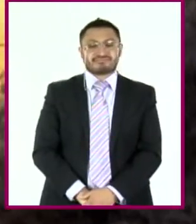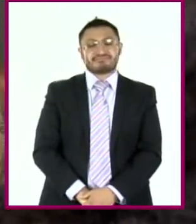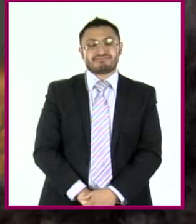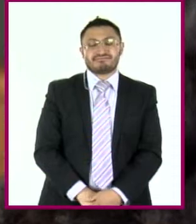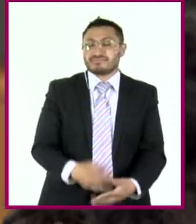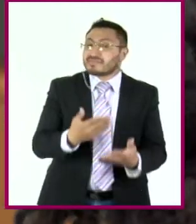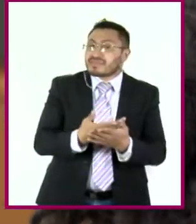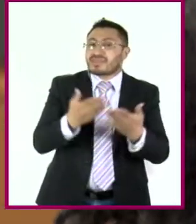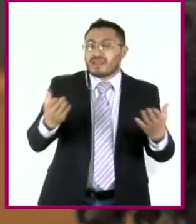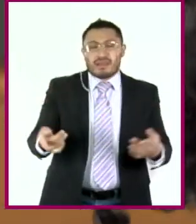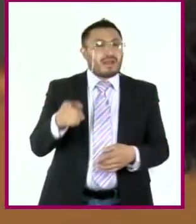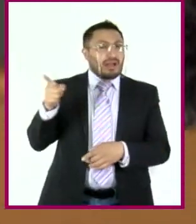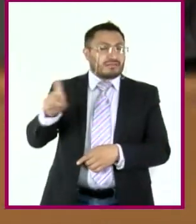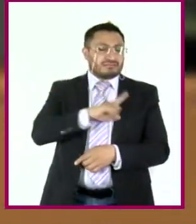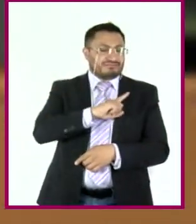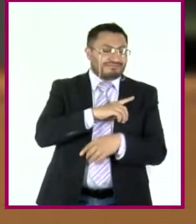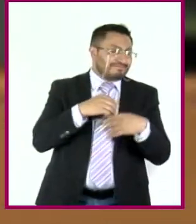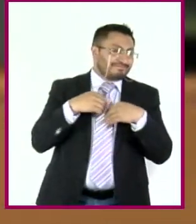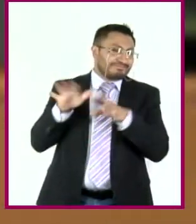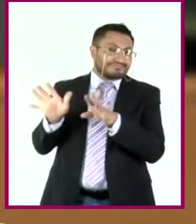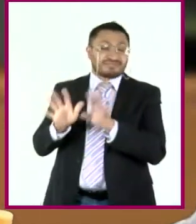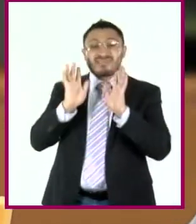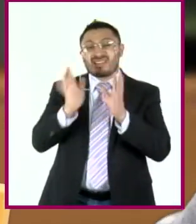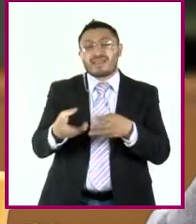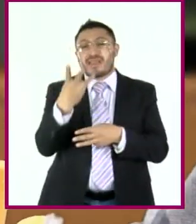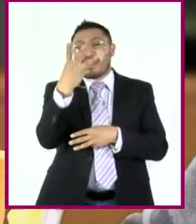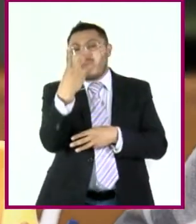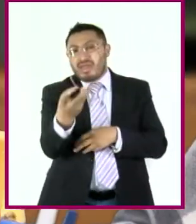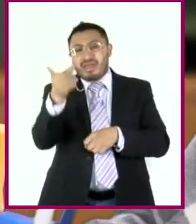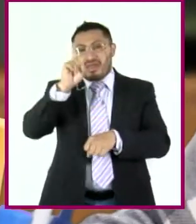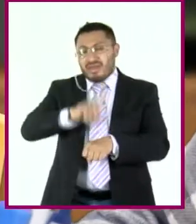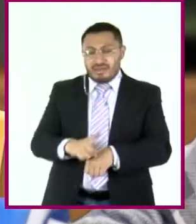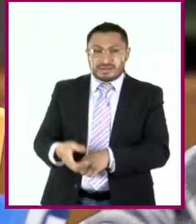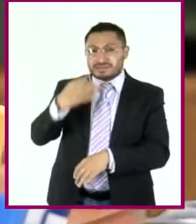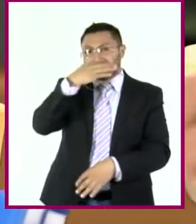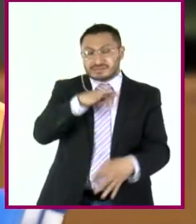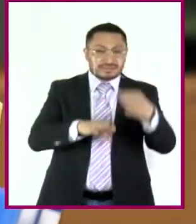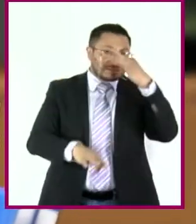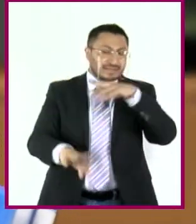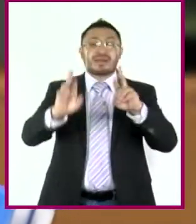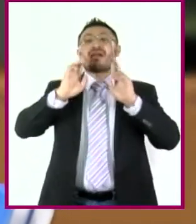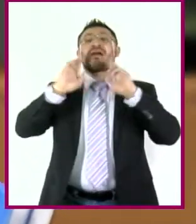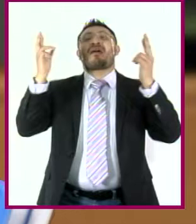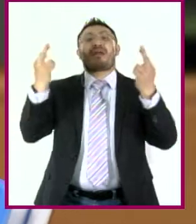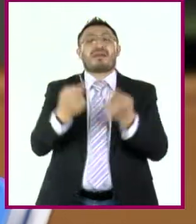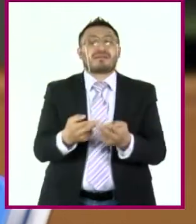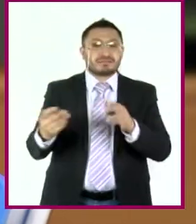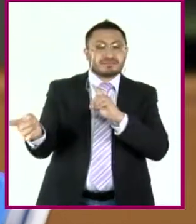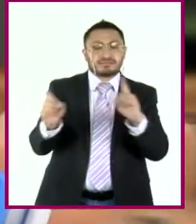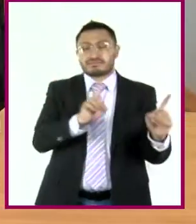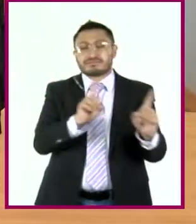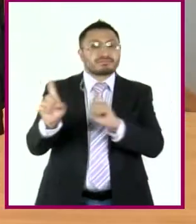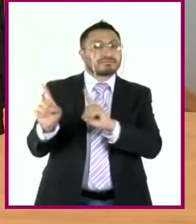Ahora sí te dejo solo, ¿eh? Ya llevamos tres días seguidos yendo de fiesta a reunión y de reunión a fiesta.